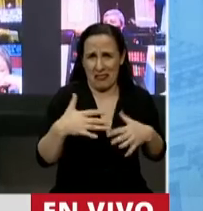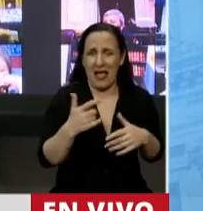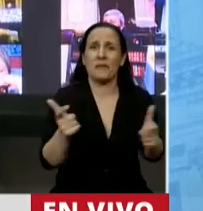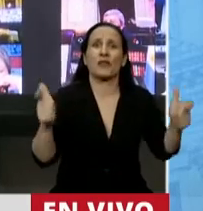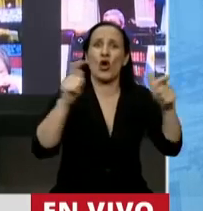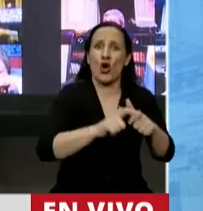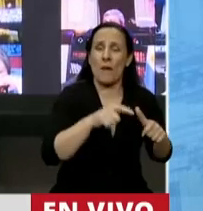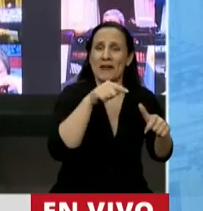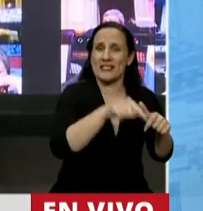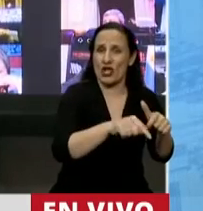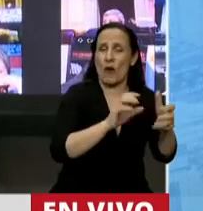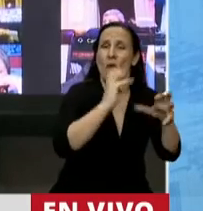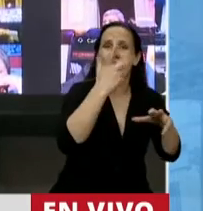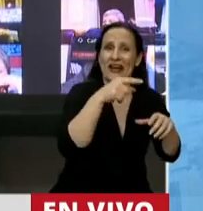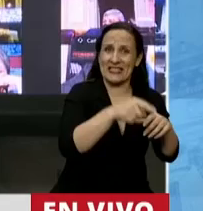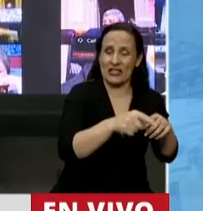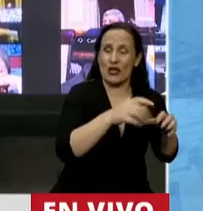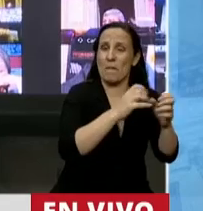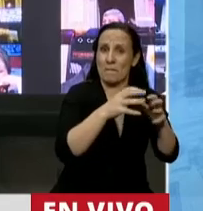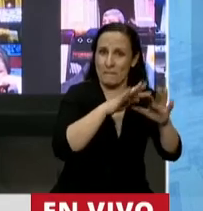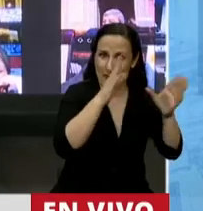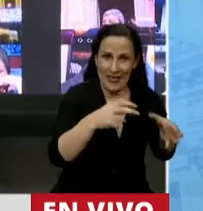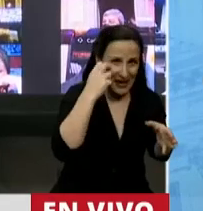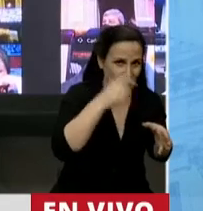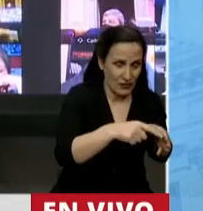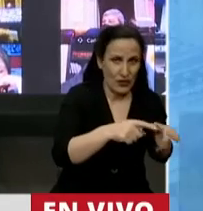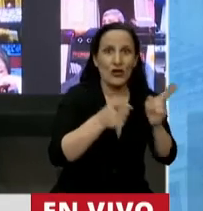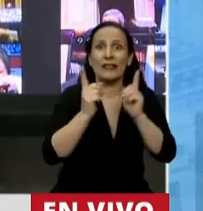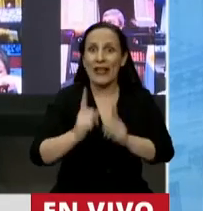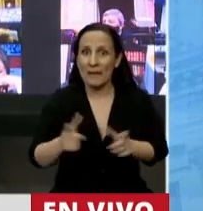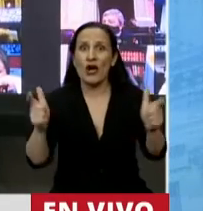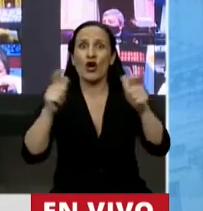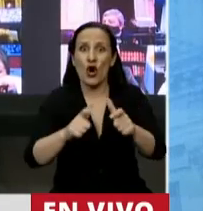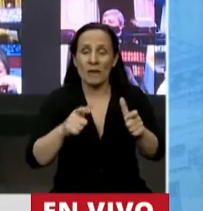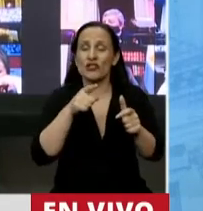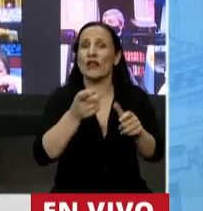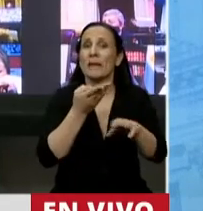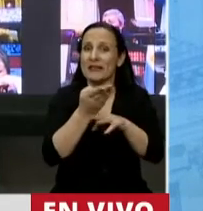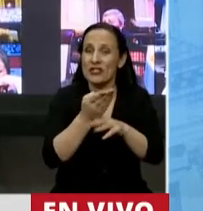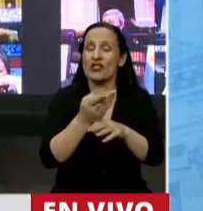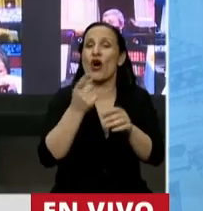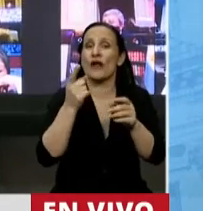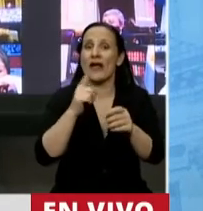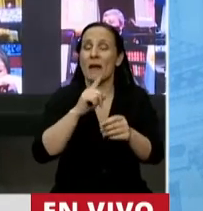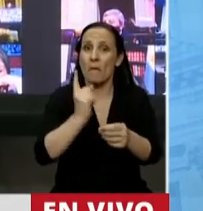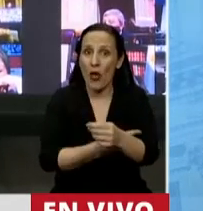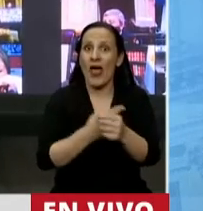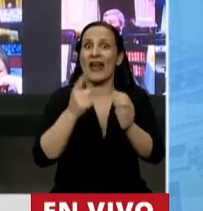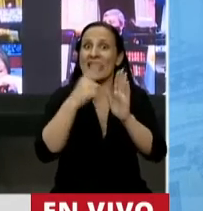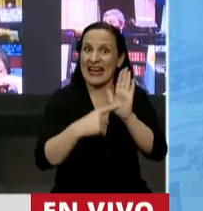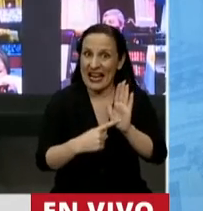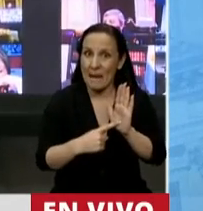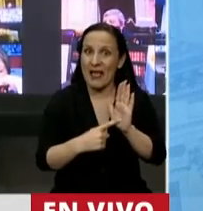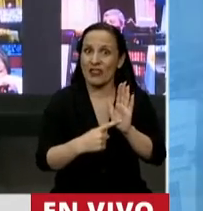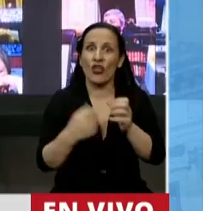Comisión de Modernización Parlamentaria y también en el ámbito de la Comisión de Peticiones, Poderes y Reglamentos para que tengamos este